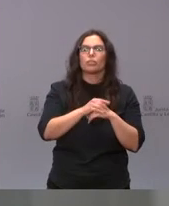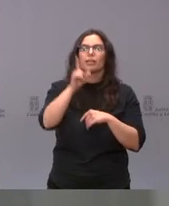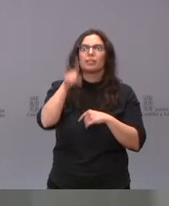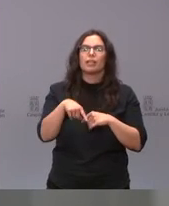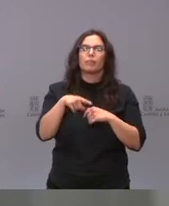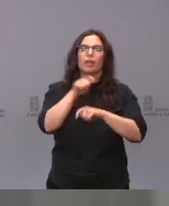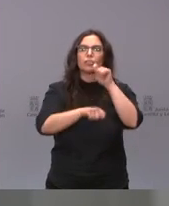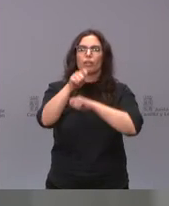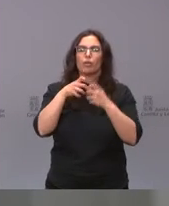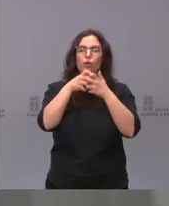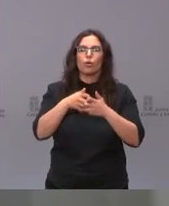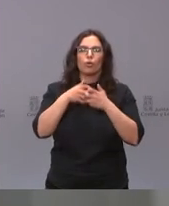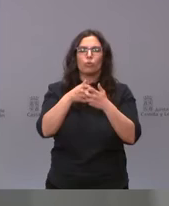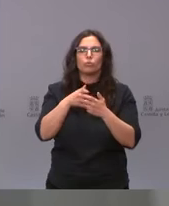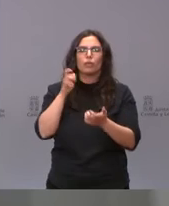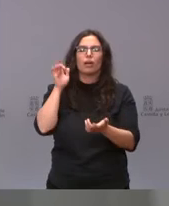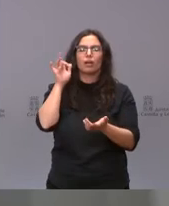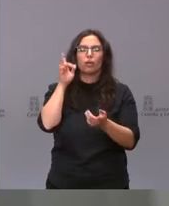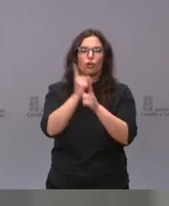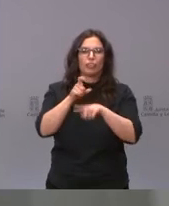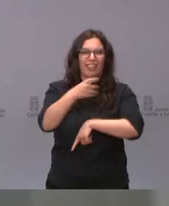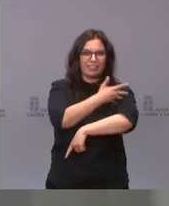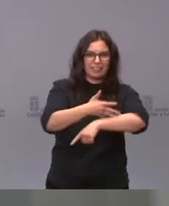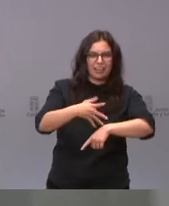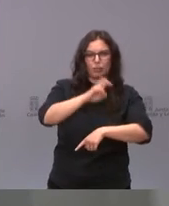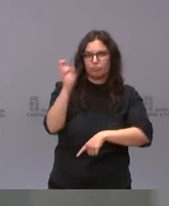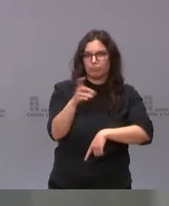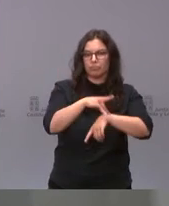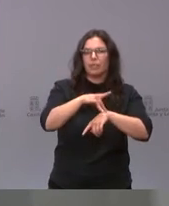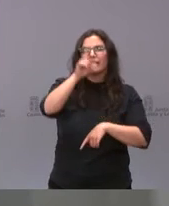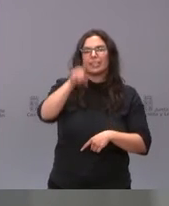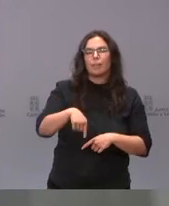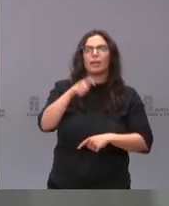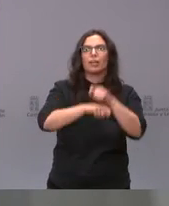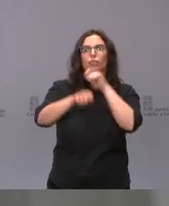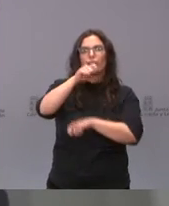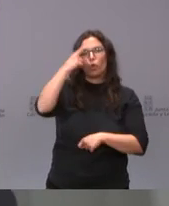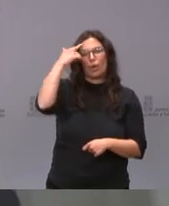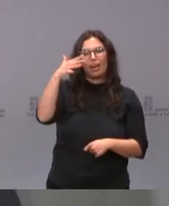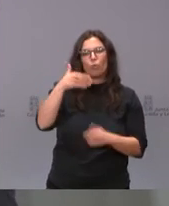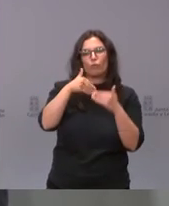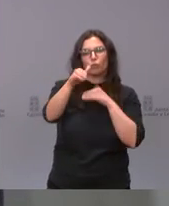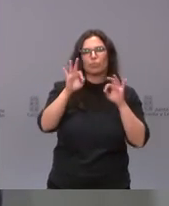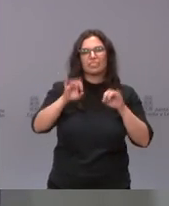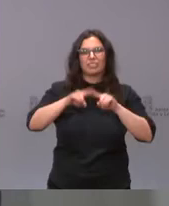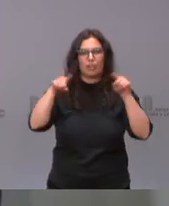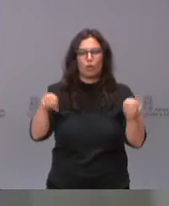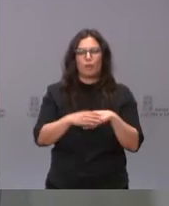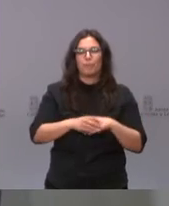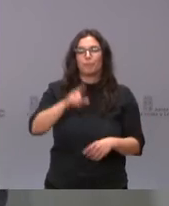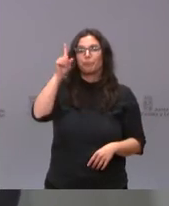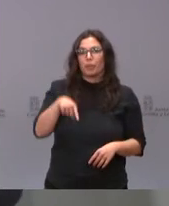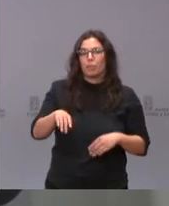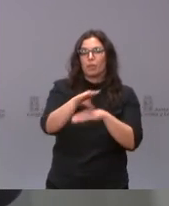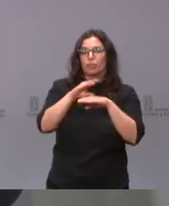la Leucemia y Enfermedades de la Sangre y la Asociación Neuro Futuro de Segovia. También la Consejería de